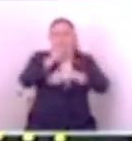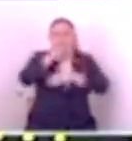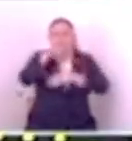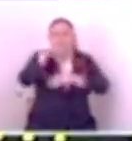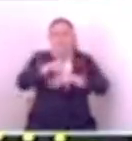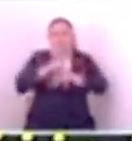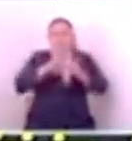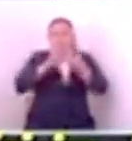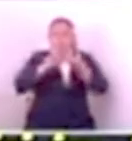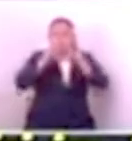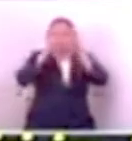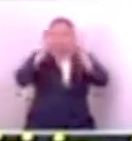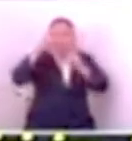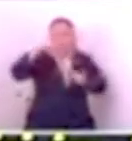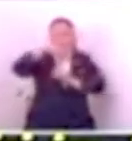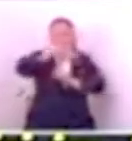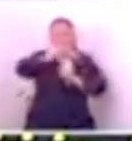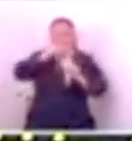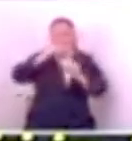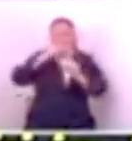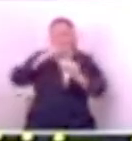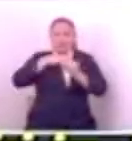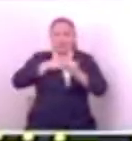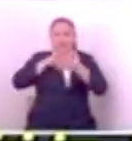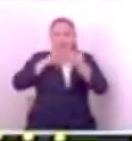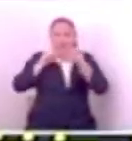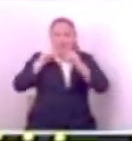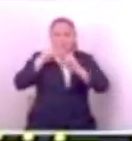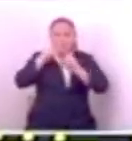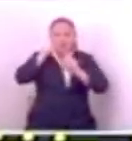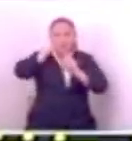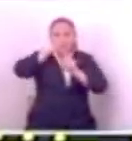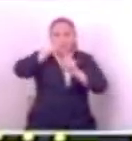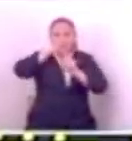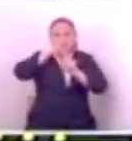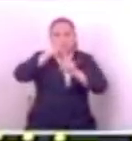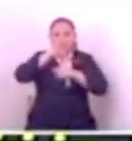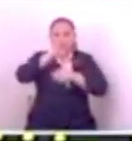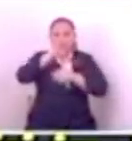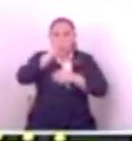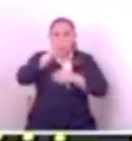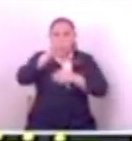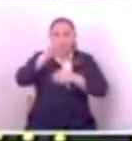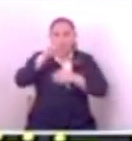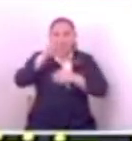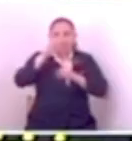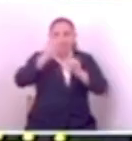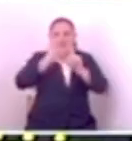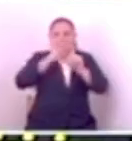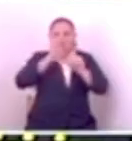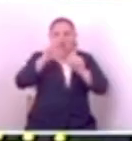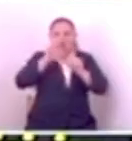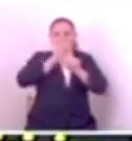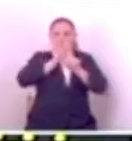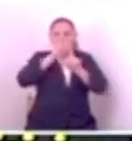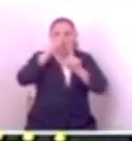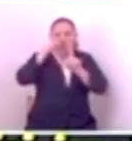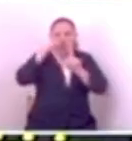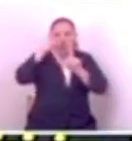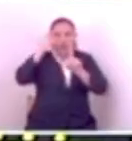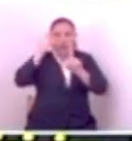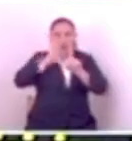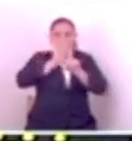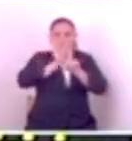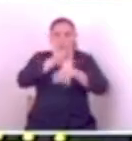grande y salir victorioso y triunfante y decir, ay, es que sí, él estuvo apoyando, ay, si es que él hizo esto, es que él también apoyó. No, señores,